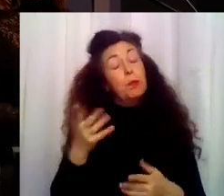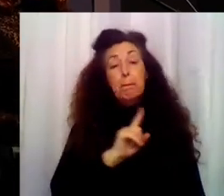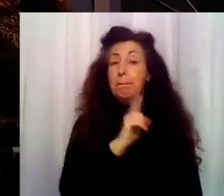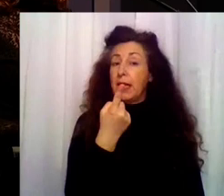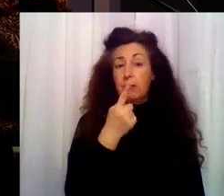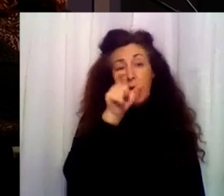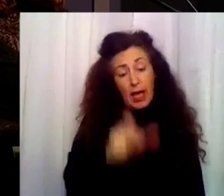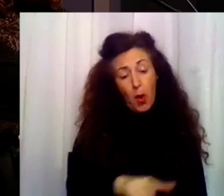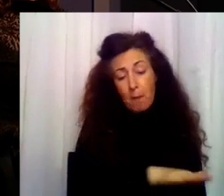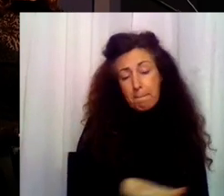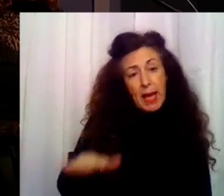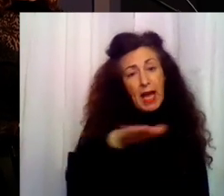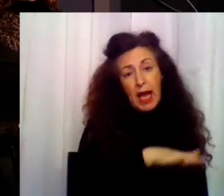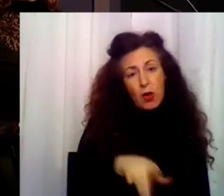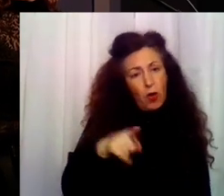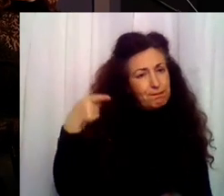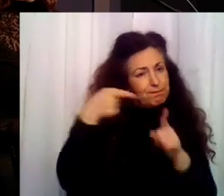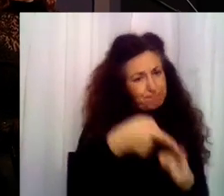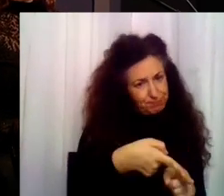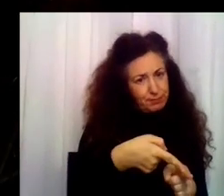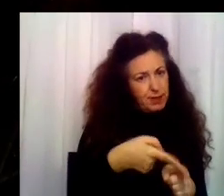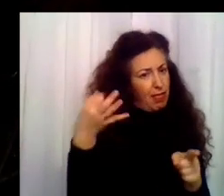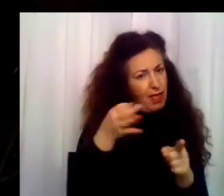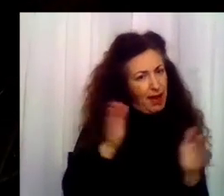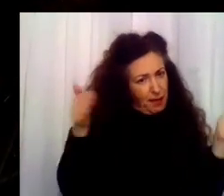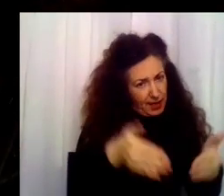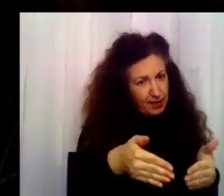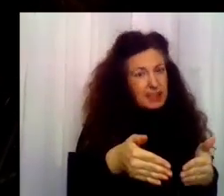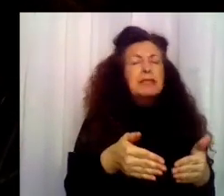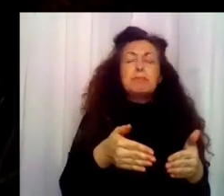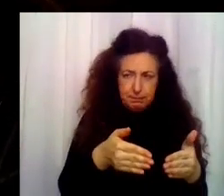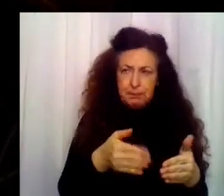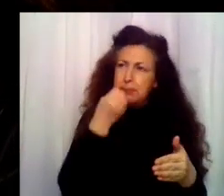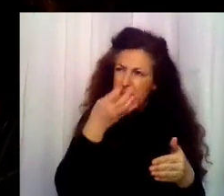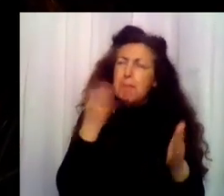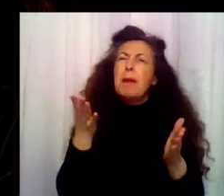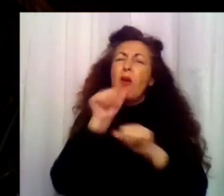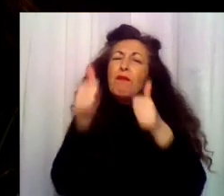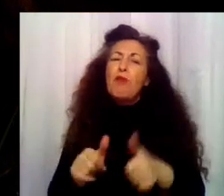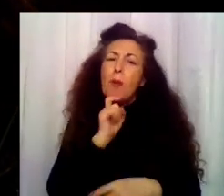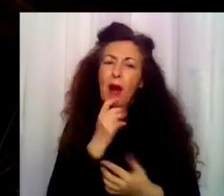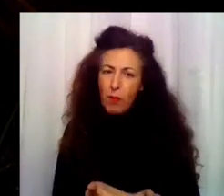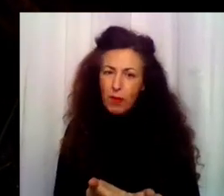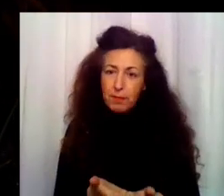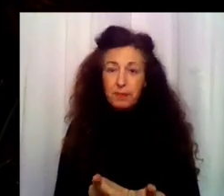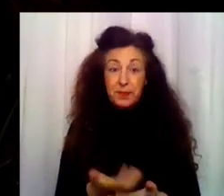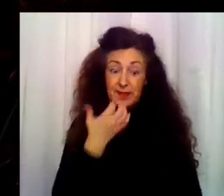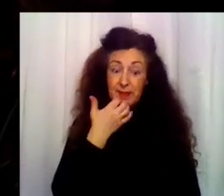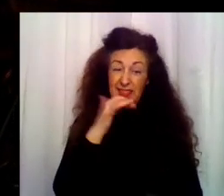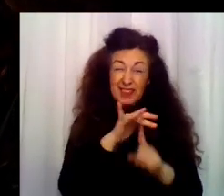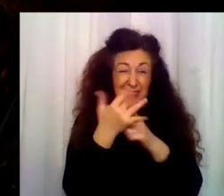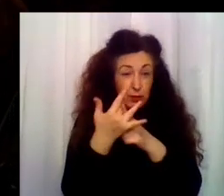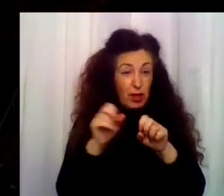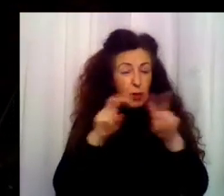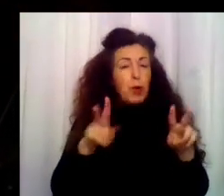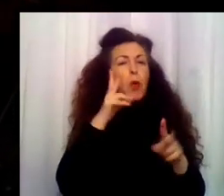a cualquier otra consideración. Pero insisto, ministra, ¿de qué manera? Pues en los casos más alarmantes, porque hay que decir que hay padres